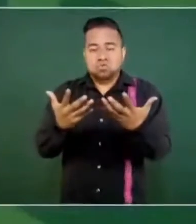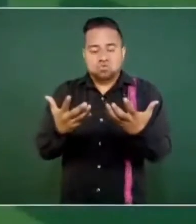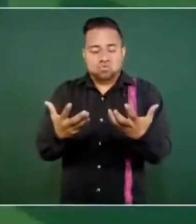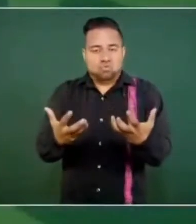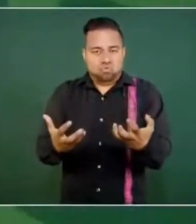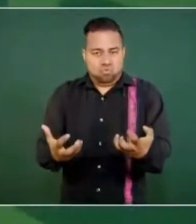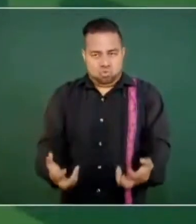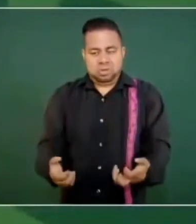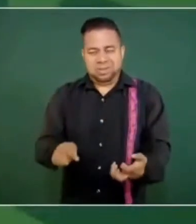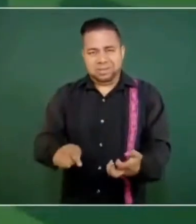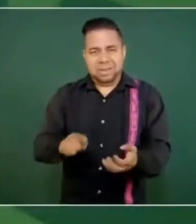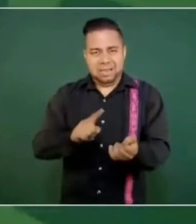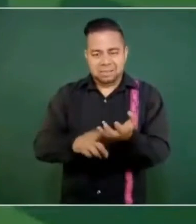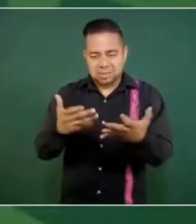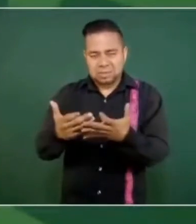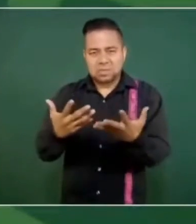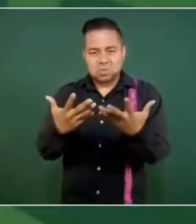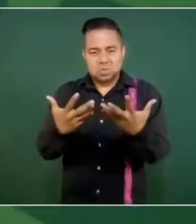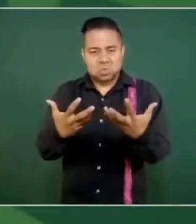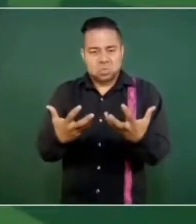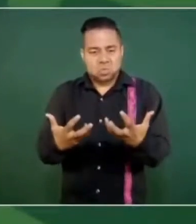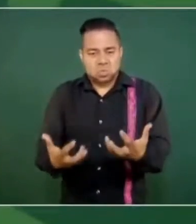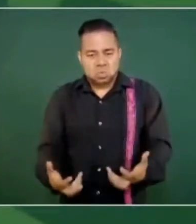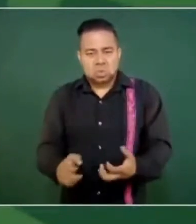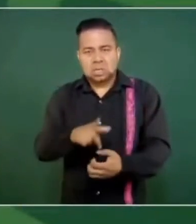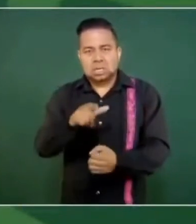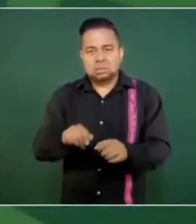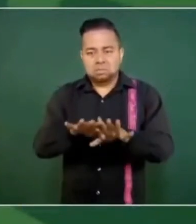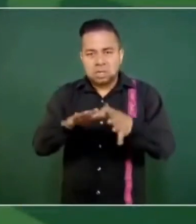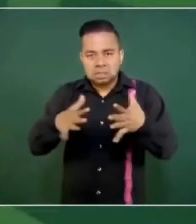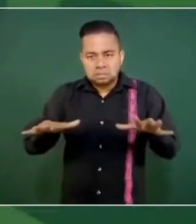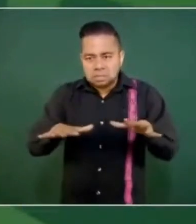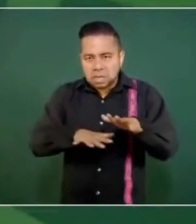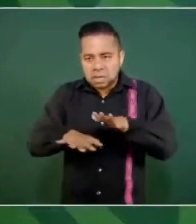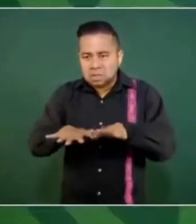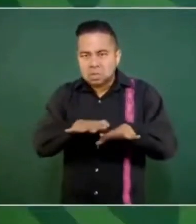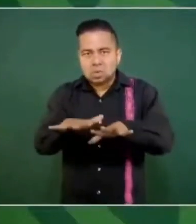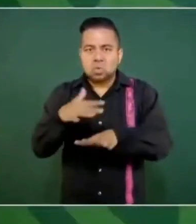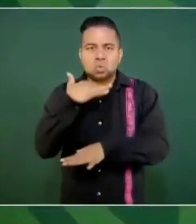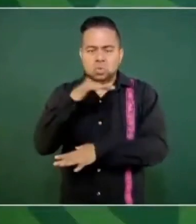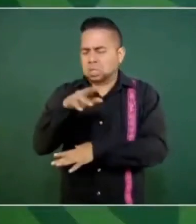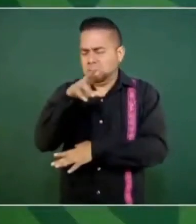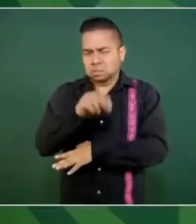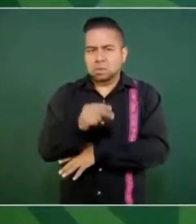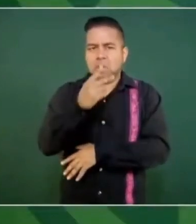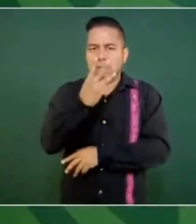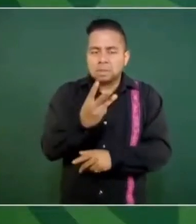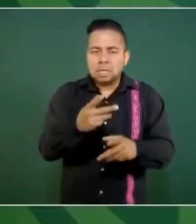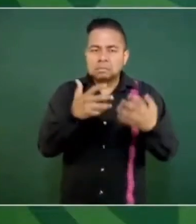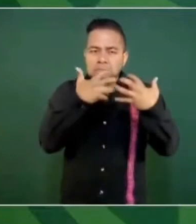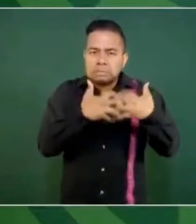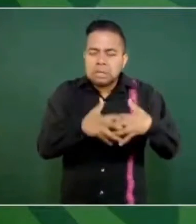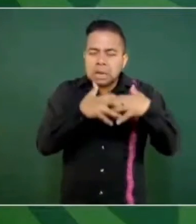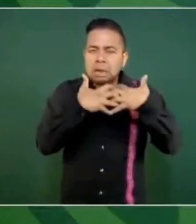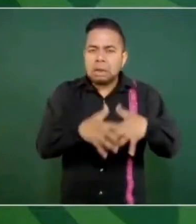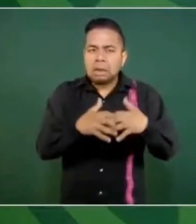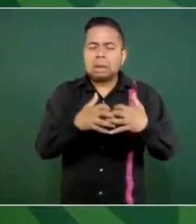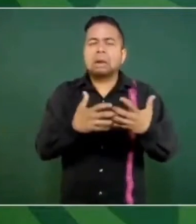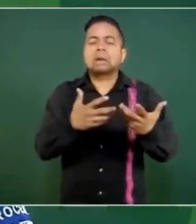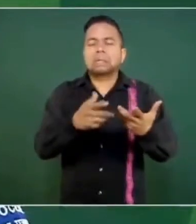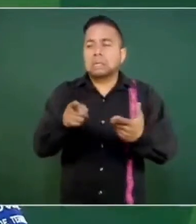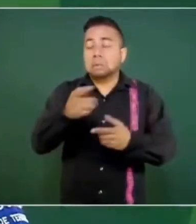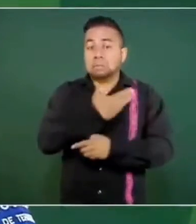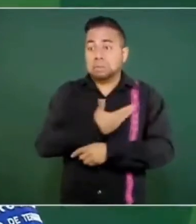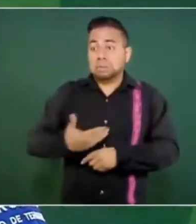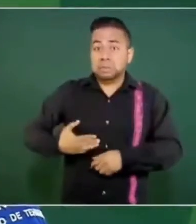y que descarguemos al mar, ya no vaya contaminada. Son tres plantas de tratamiento. El presidente municipal se